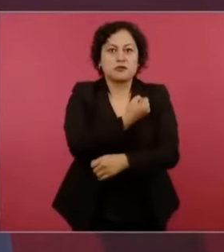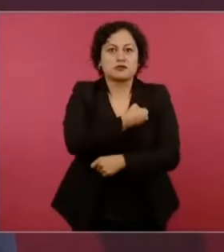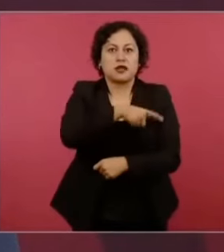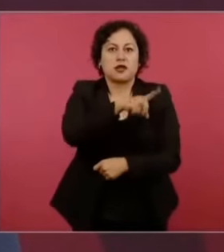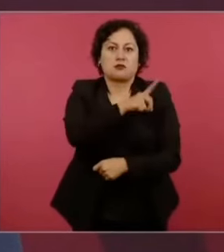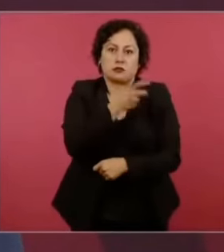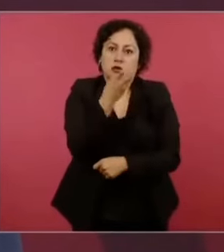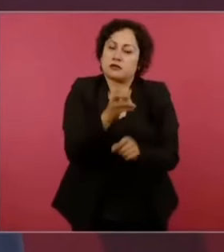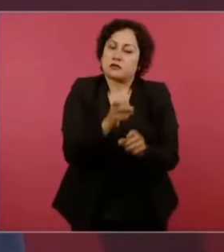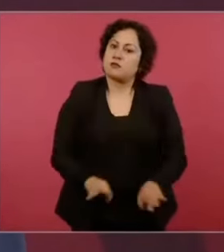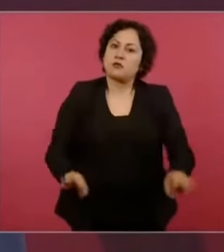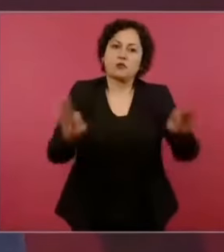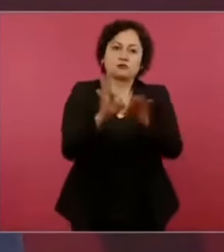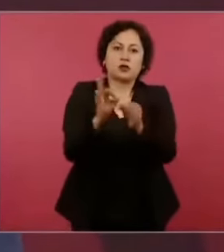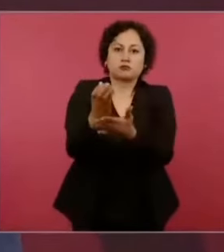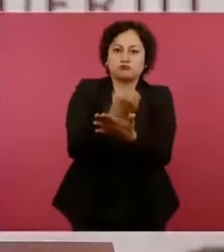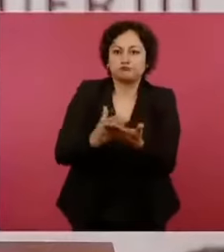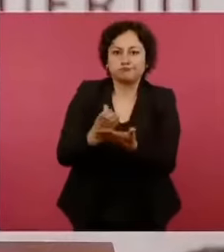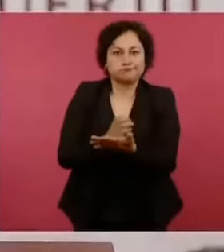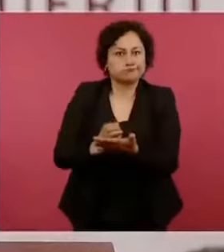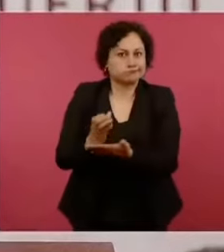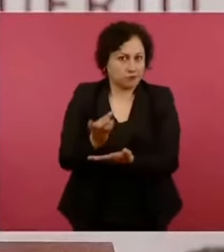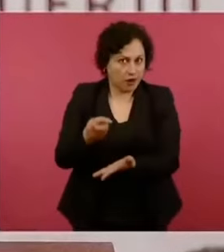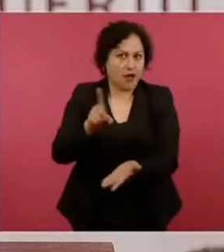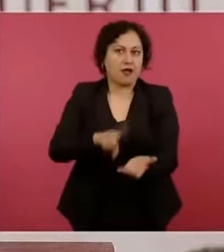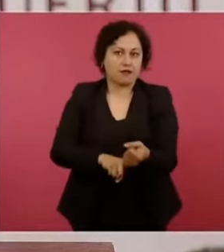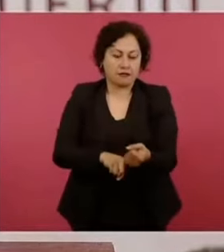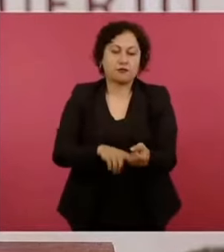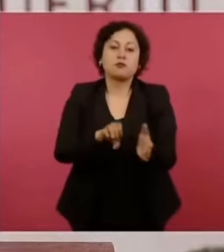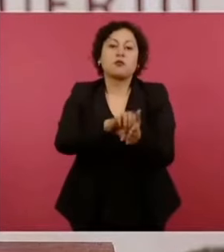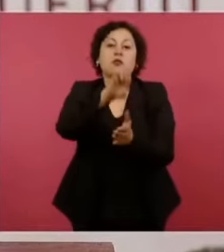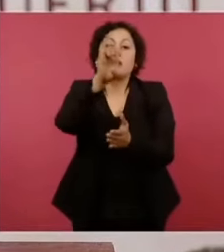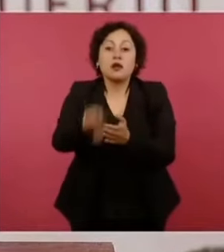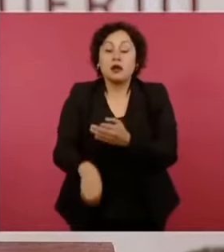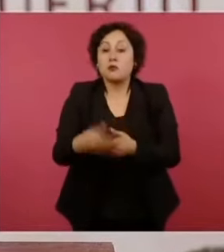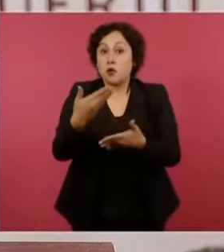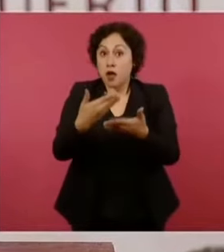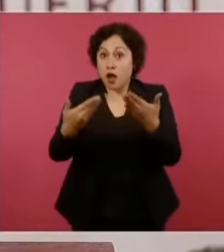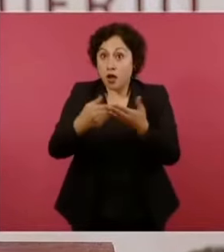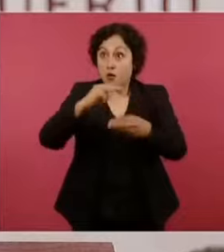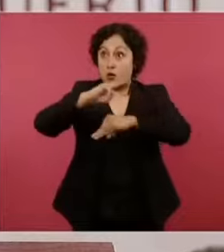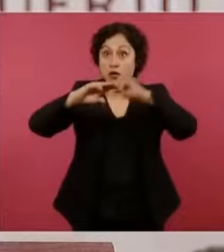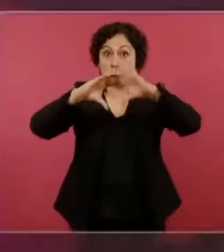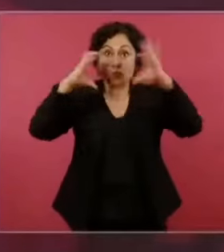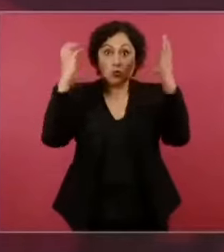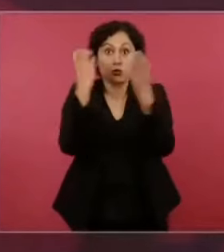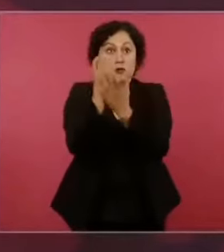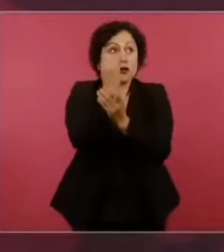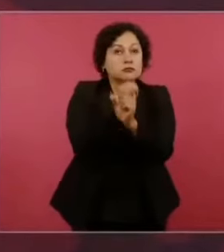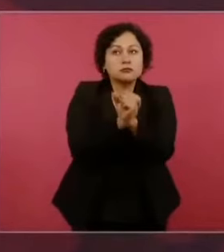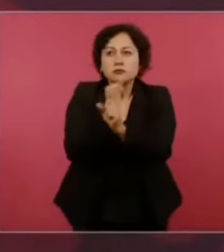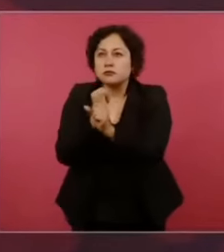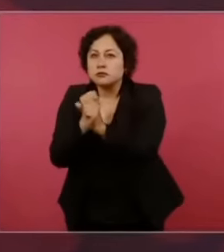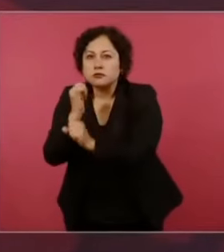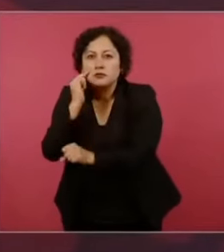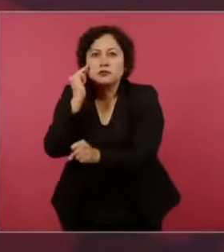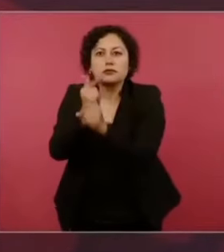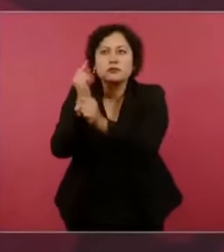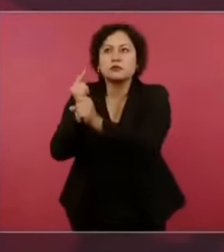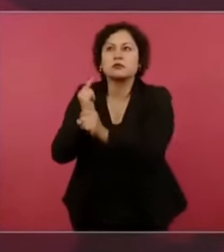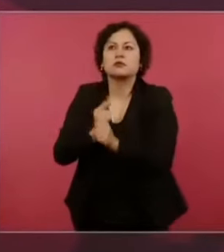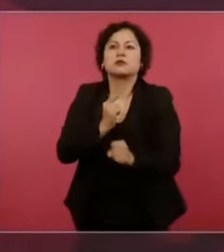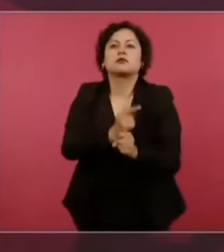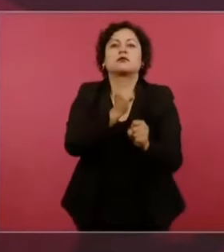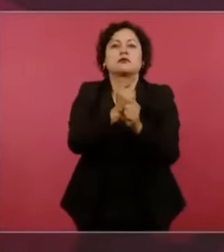Hoy en día, más que nunca, en etapas críticas a nivel global, de aspectos económicos, debe tener en los sistemas